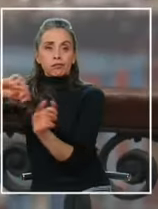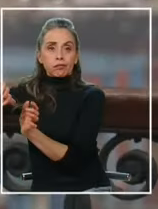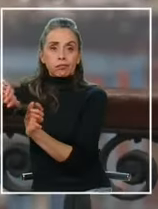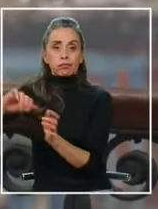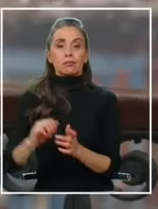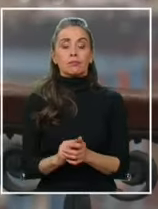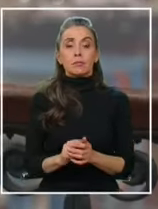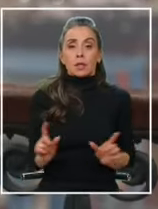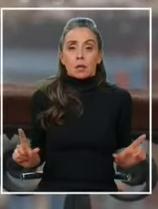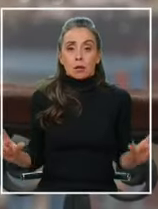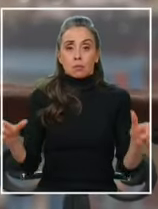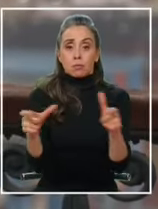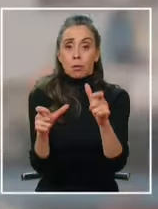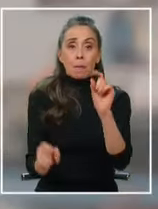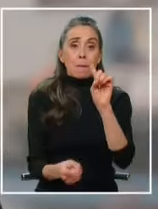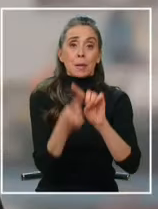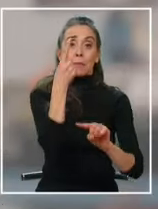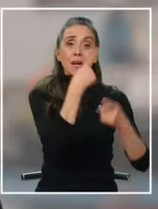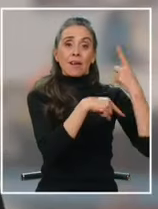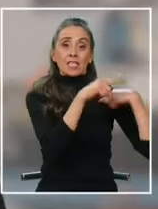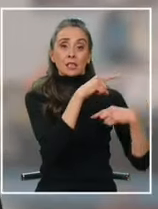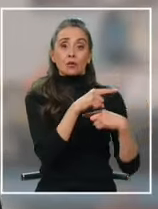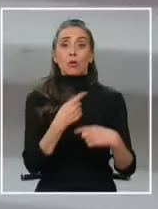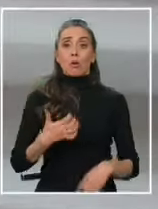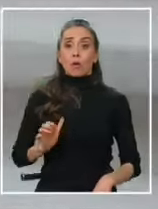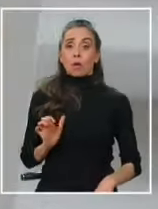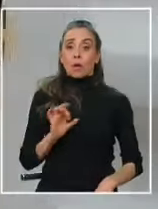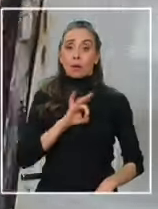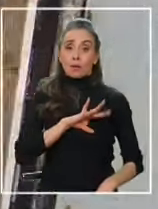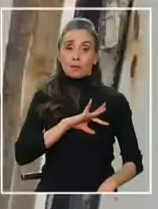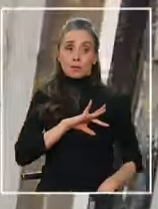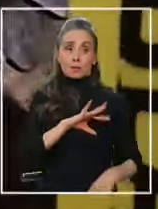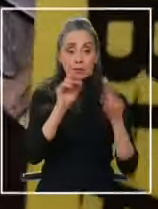Una operación inédita en la historia policial chilena